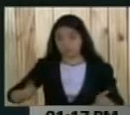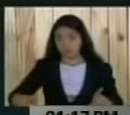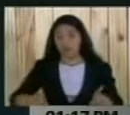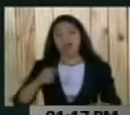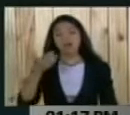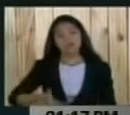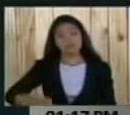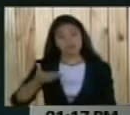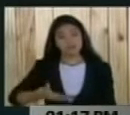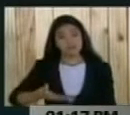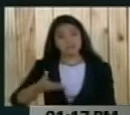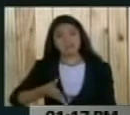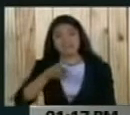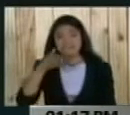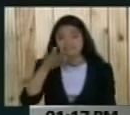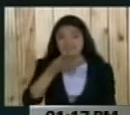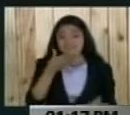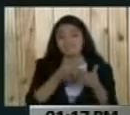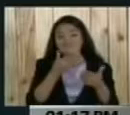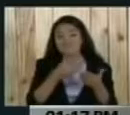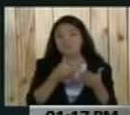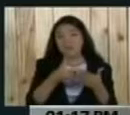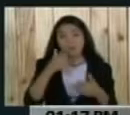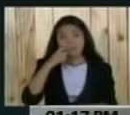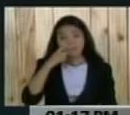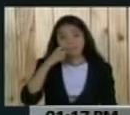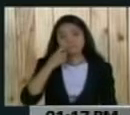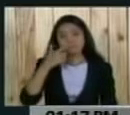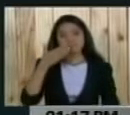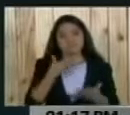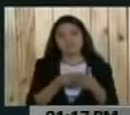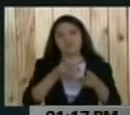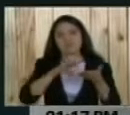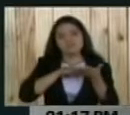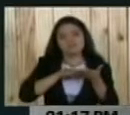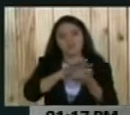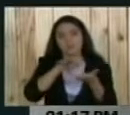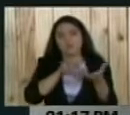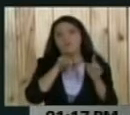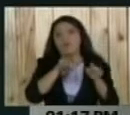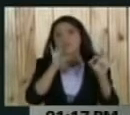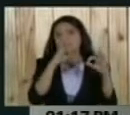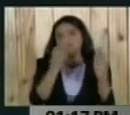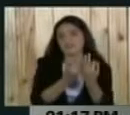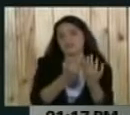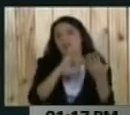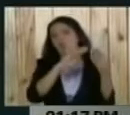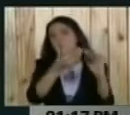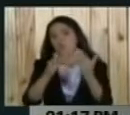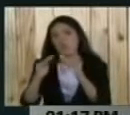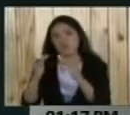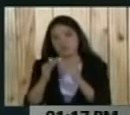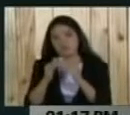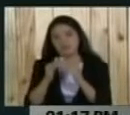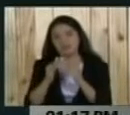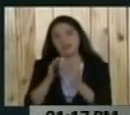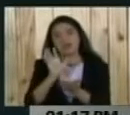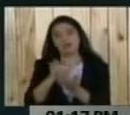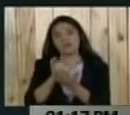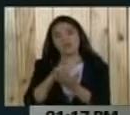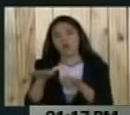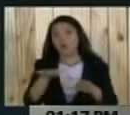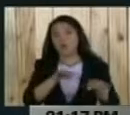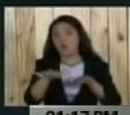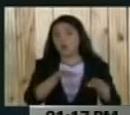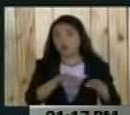necesario ir al territorio para resolver los problemas de manera estructural desde la familia, la comunidad. Los estados Nueva Esparta y Cogedes